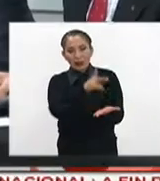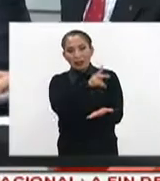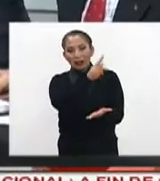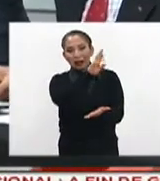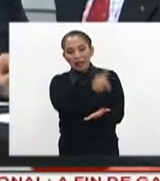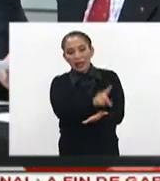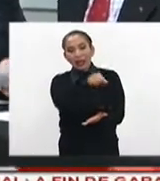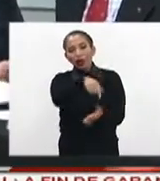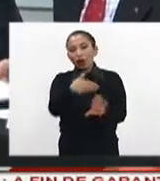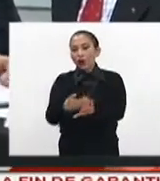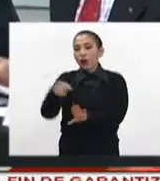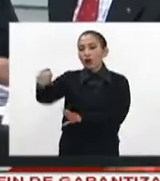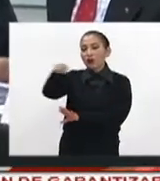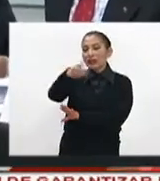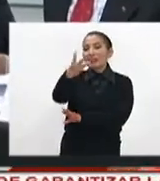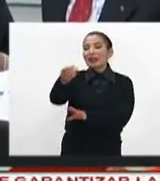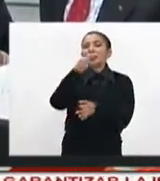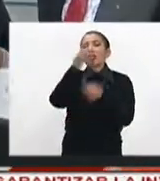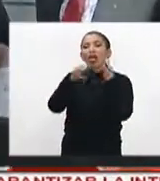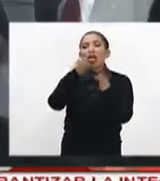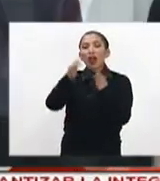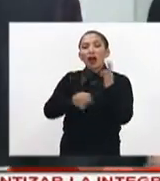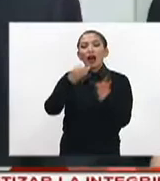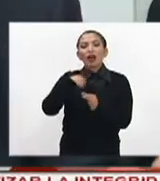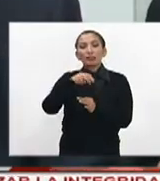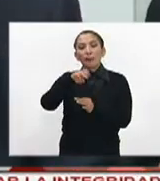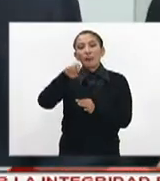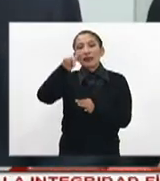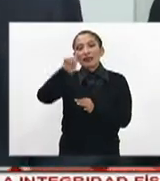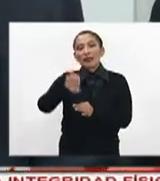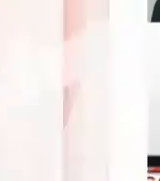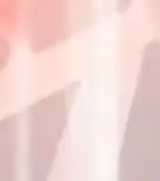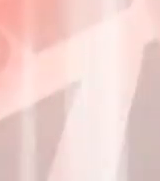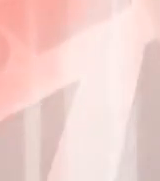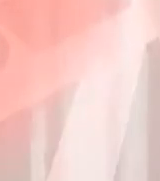por el PRD en contra de tres propagandas de José Antonio Mita.